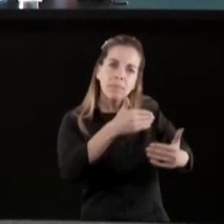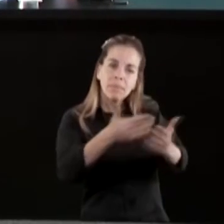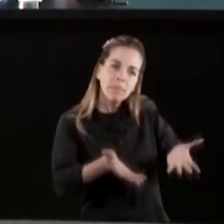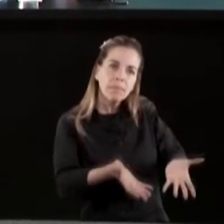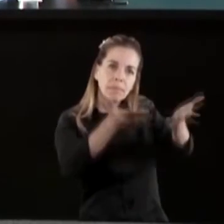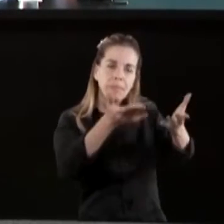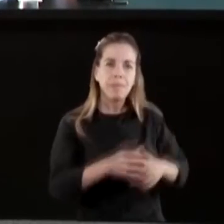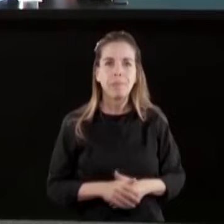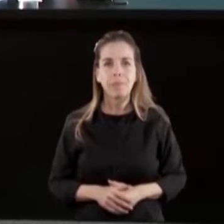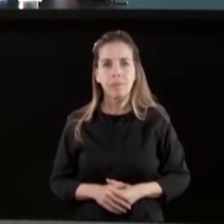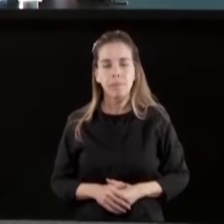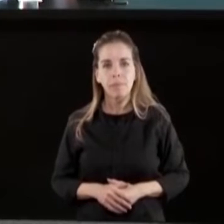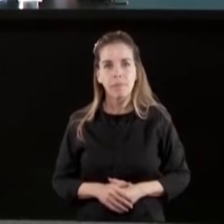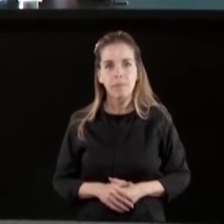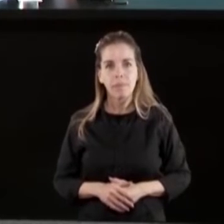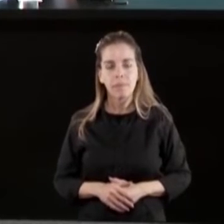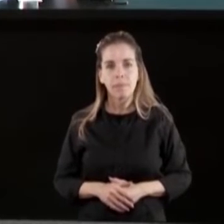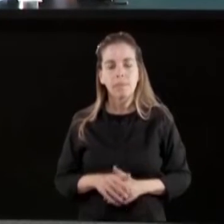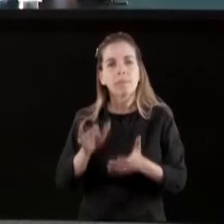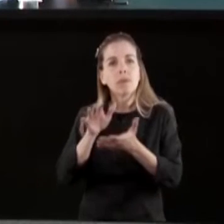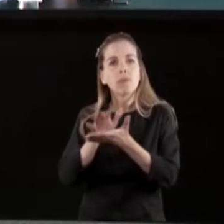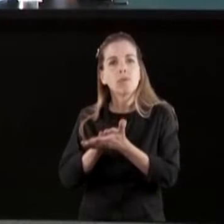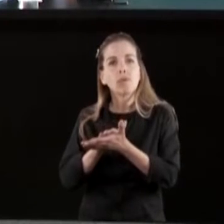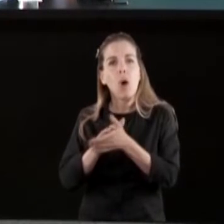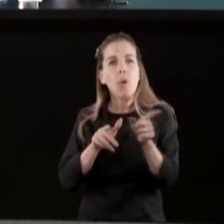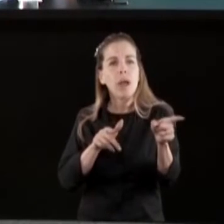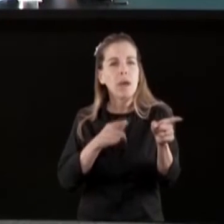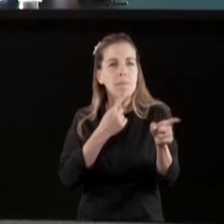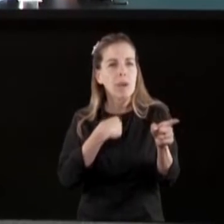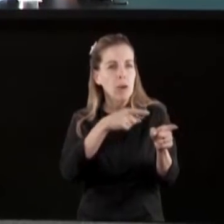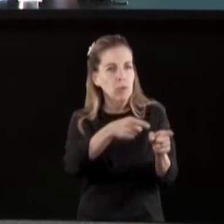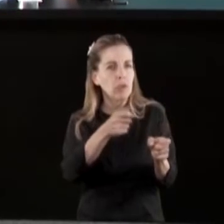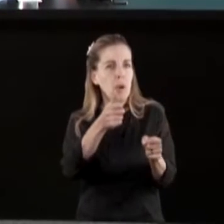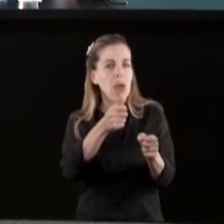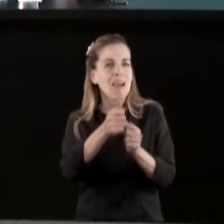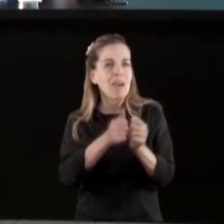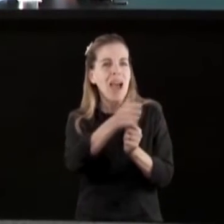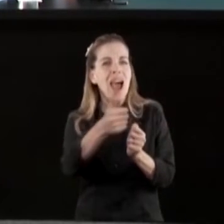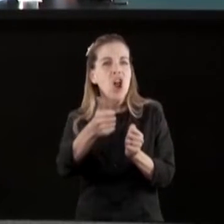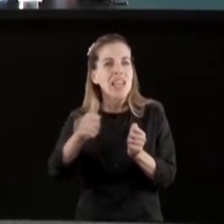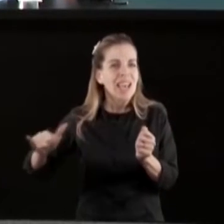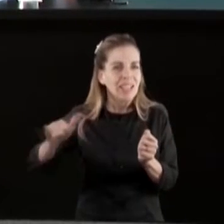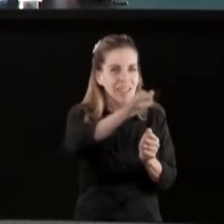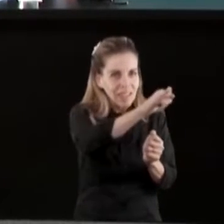crecimiento. Con respecto a los vuelos, es destacar esto, que